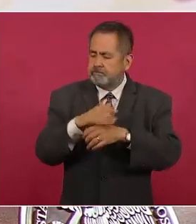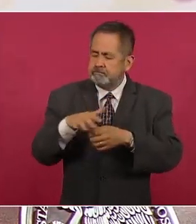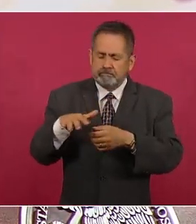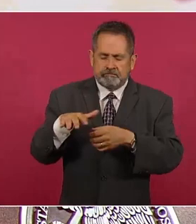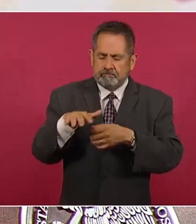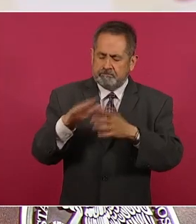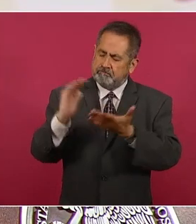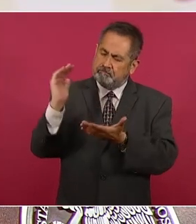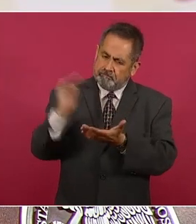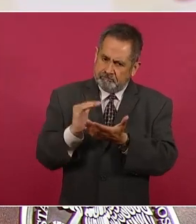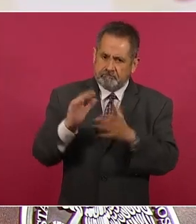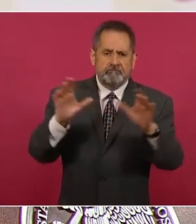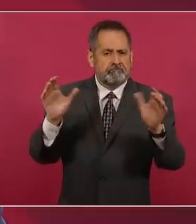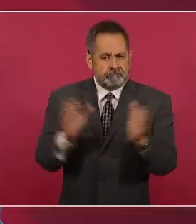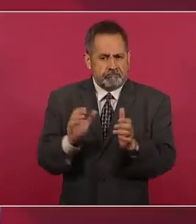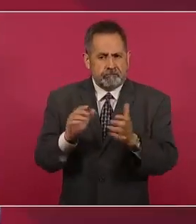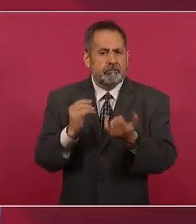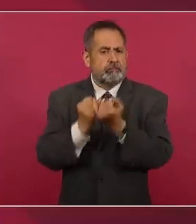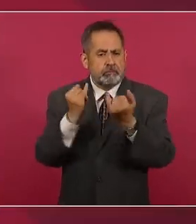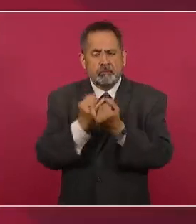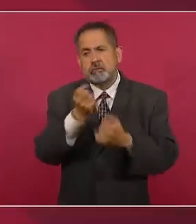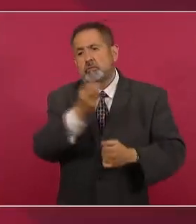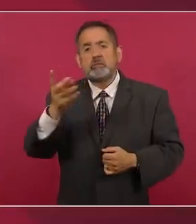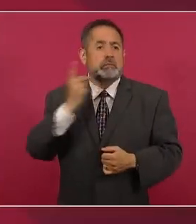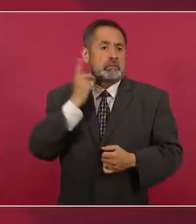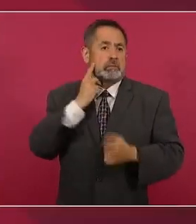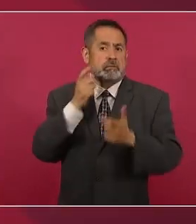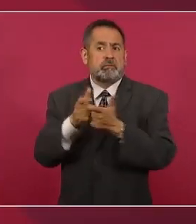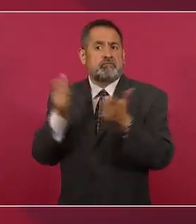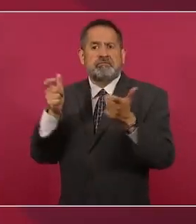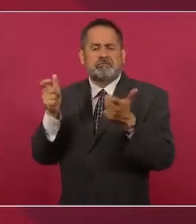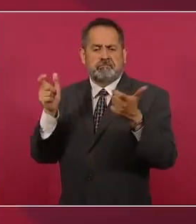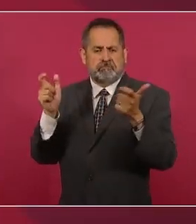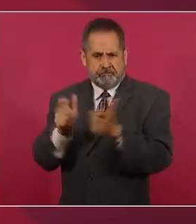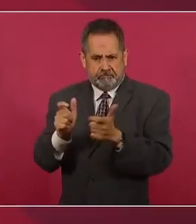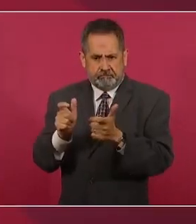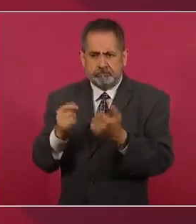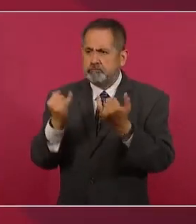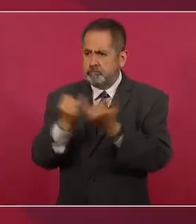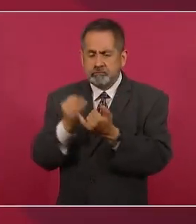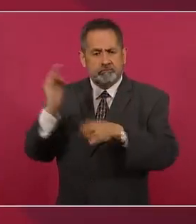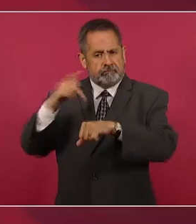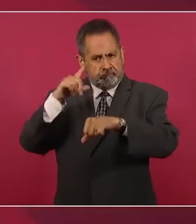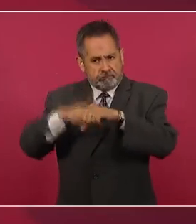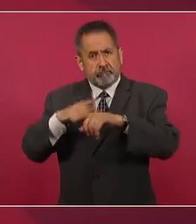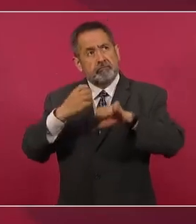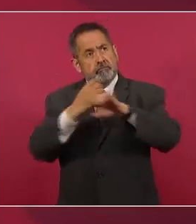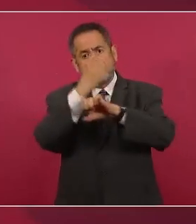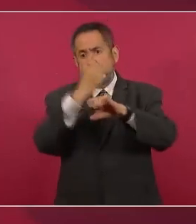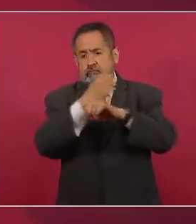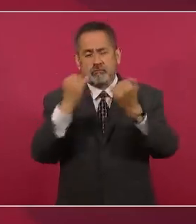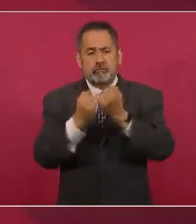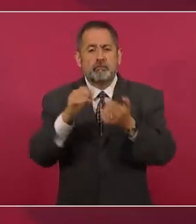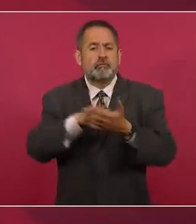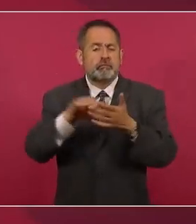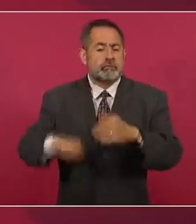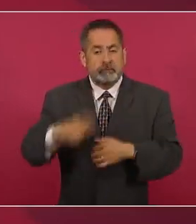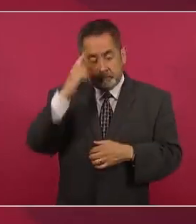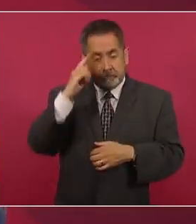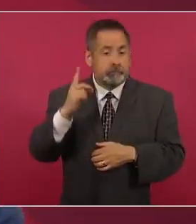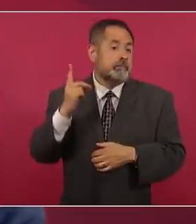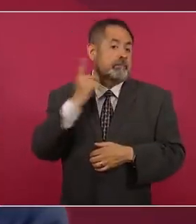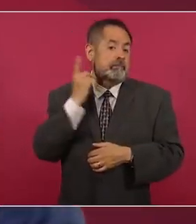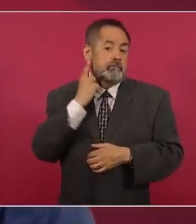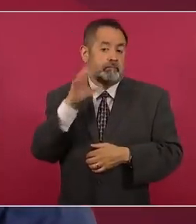tanto la legislatura federal como la legislatura de los estados. En el caso de la Cámara de Diputados, pasando a 300